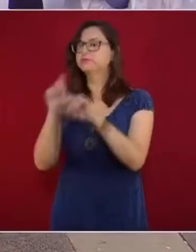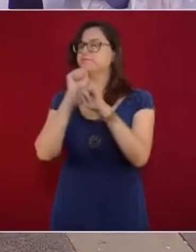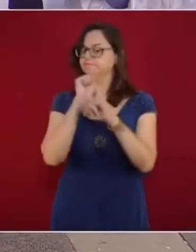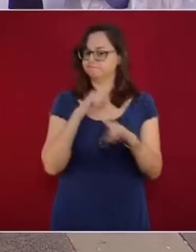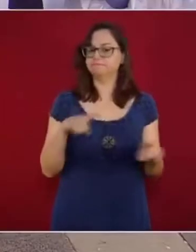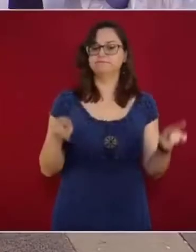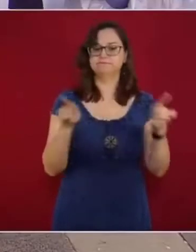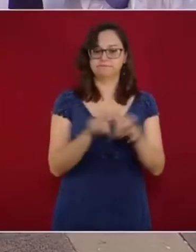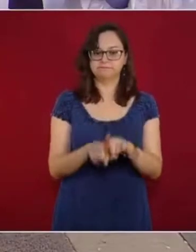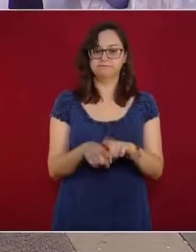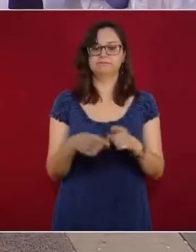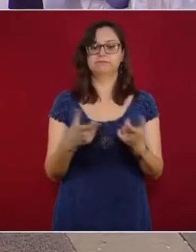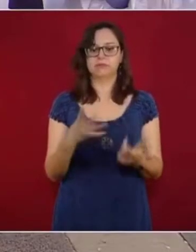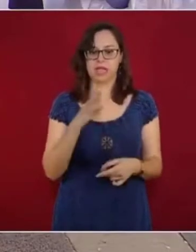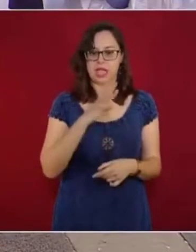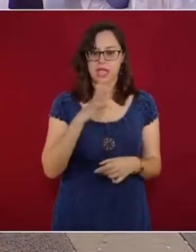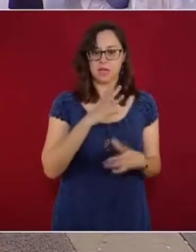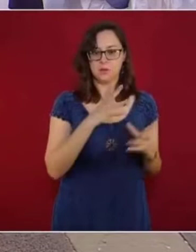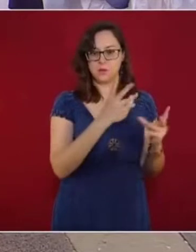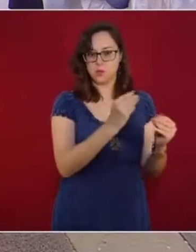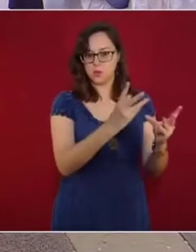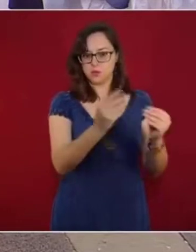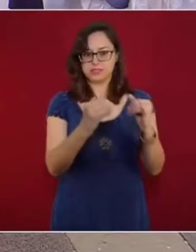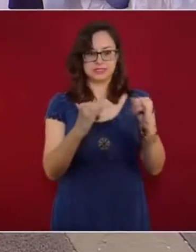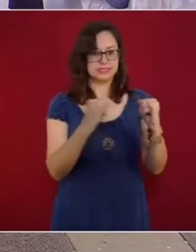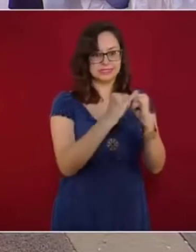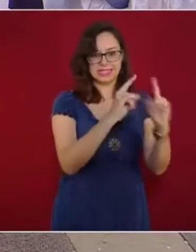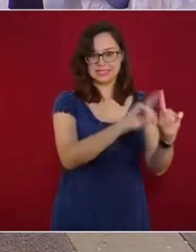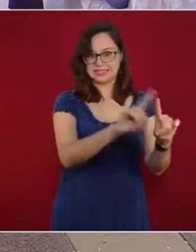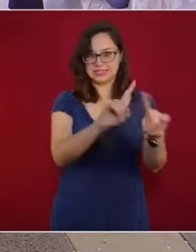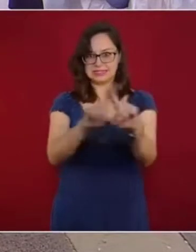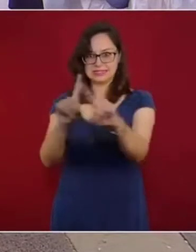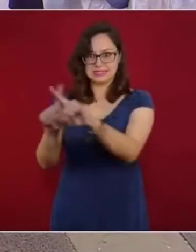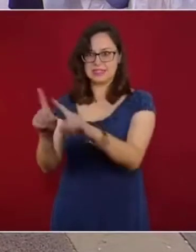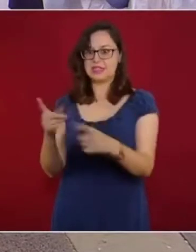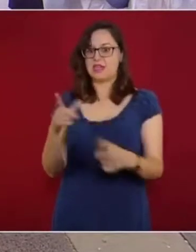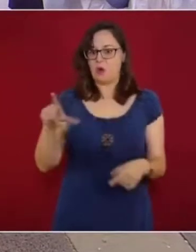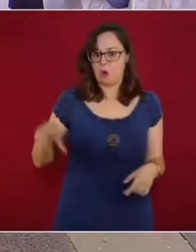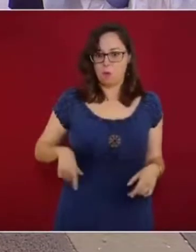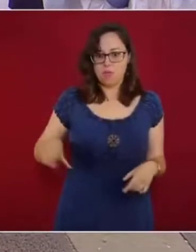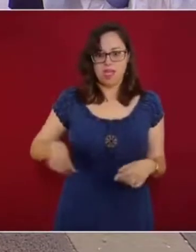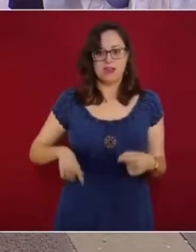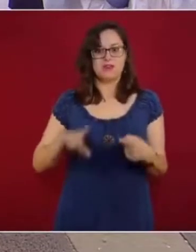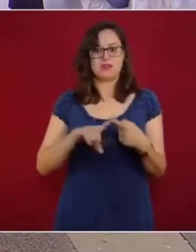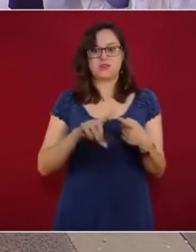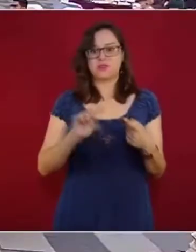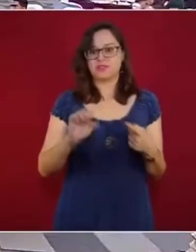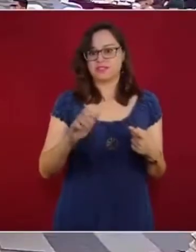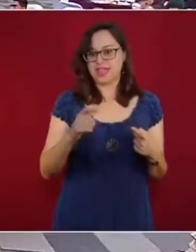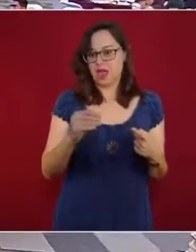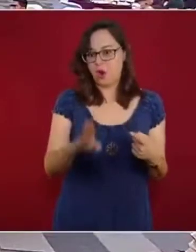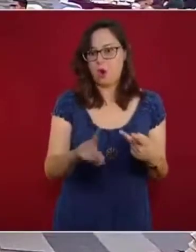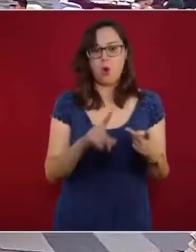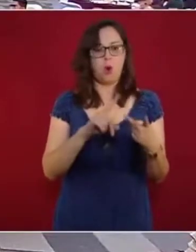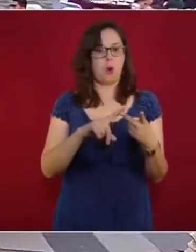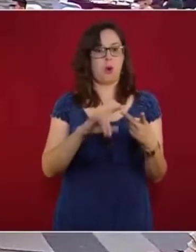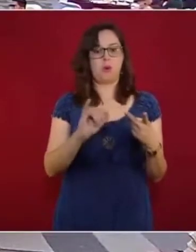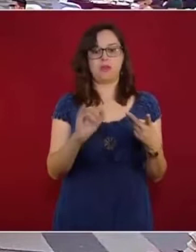Función Pública, Medio Ambiente, Comunicación, Bienestar Social, Memoria Histórica,